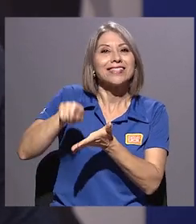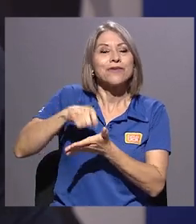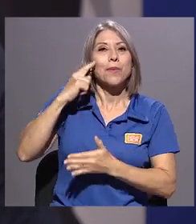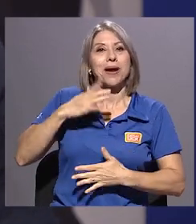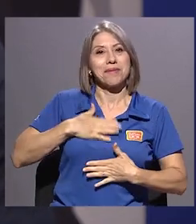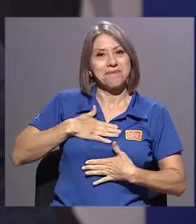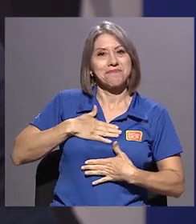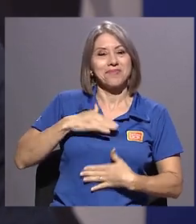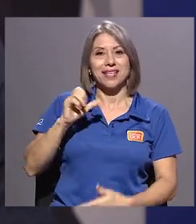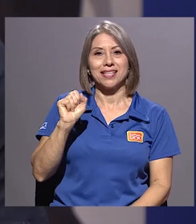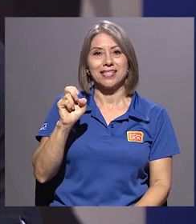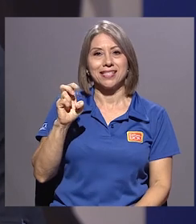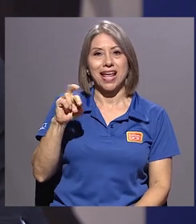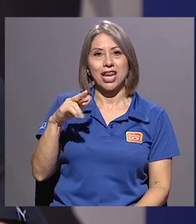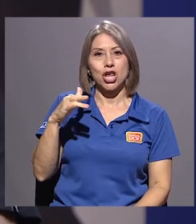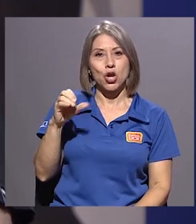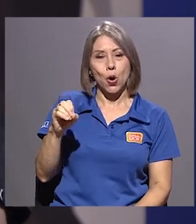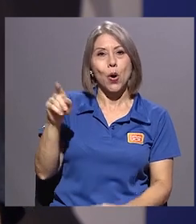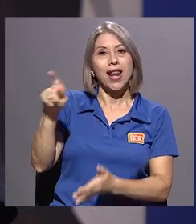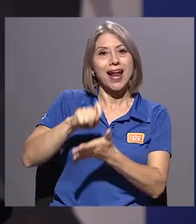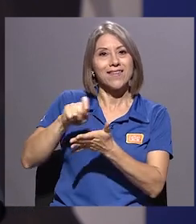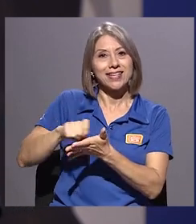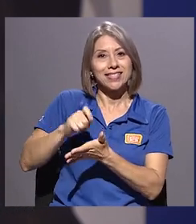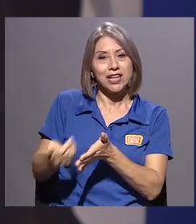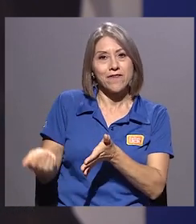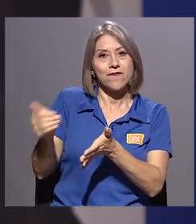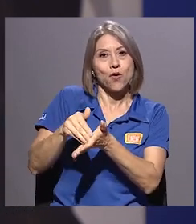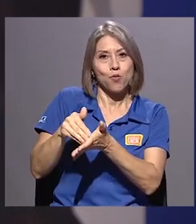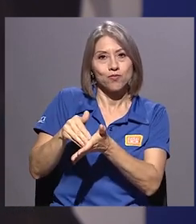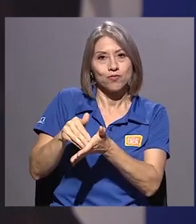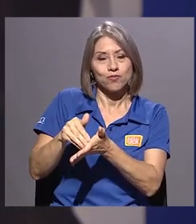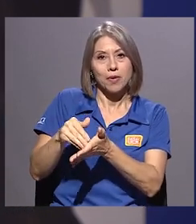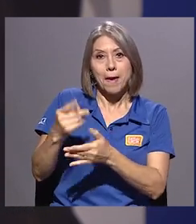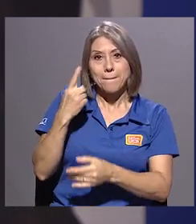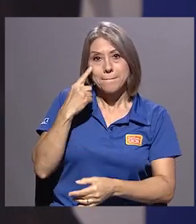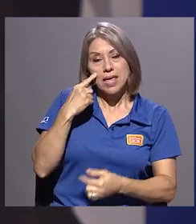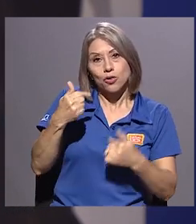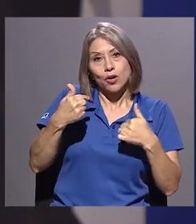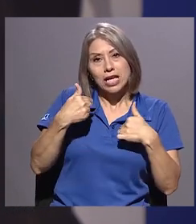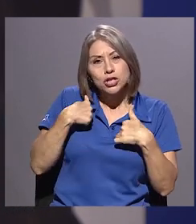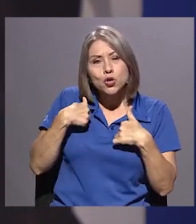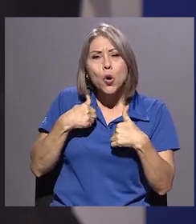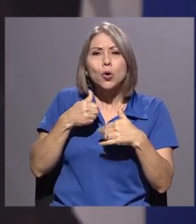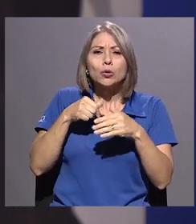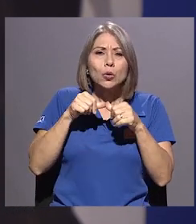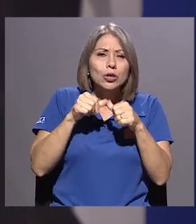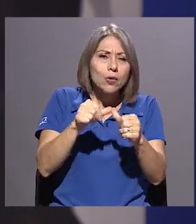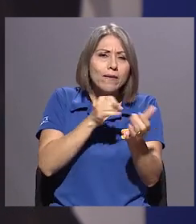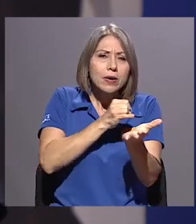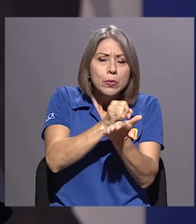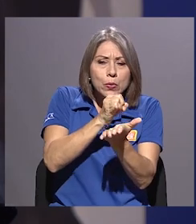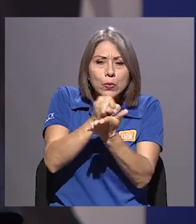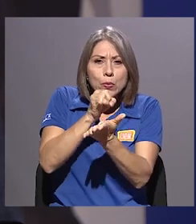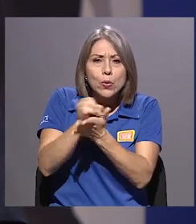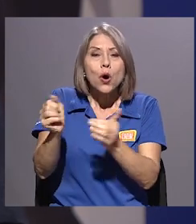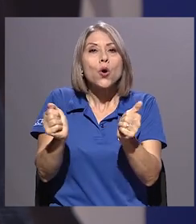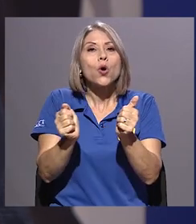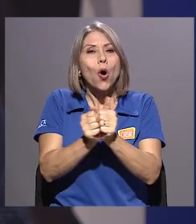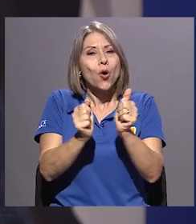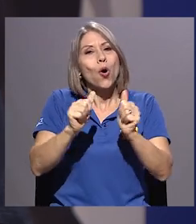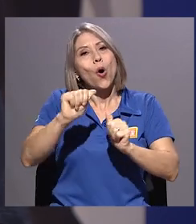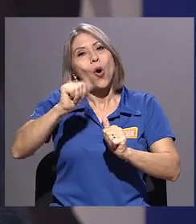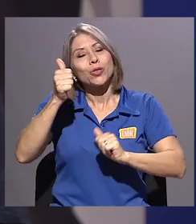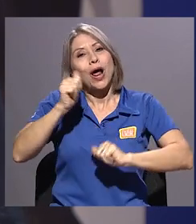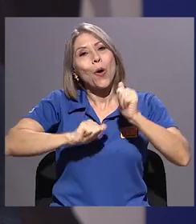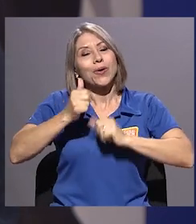reescribió la obra viendo que yo seguía ese camino investigativo con algo de Ricardo y que yo justamente